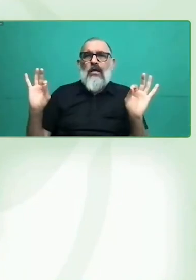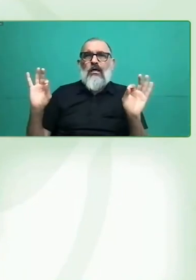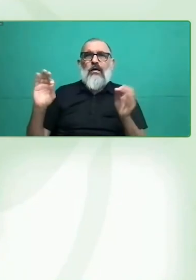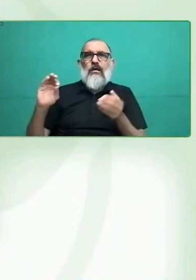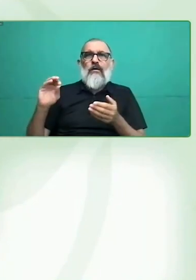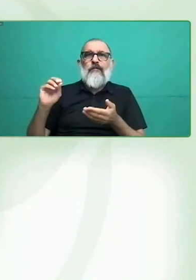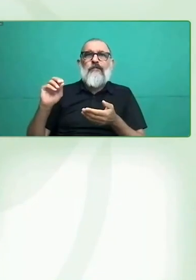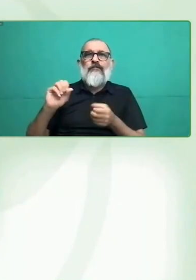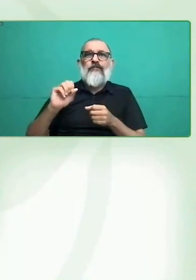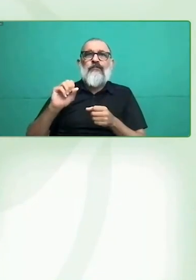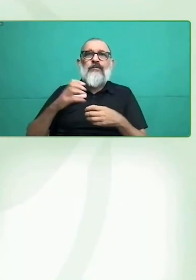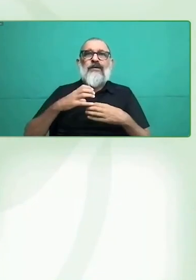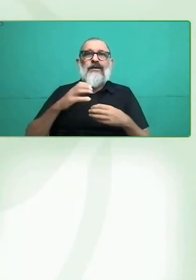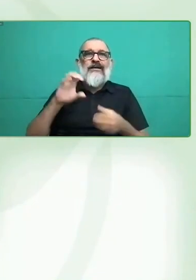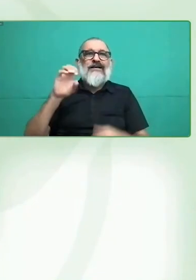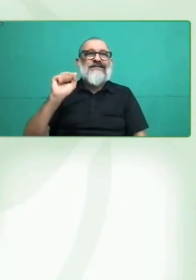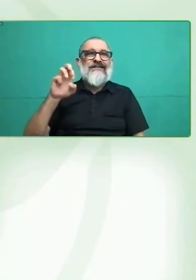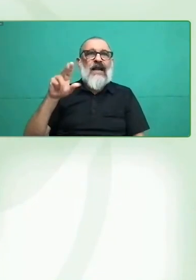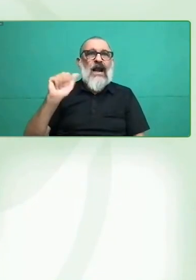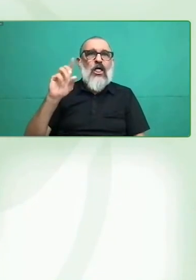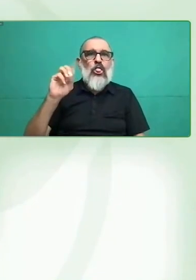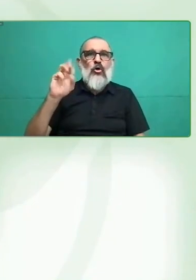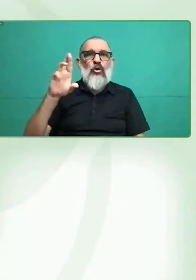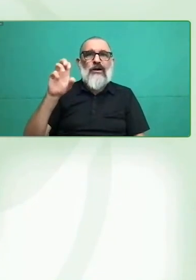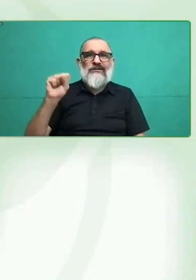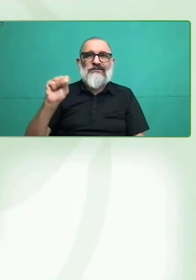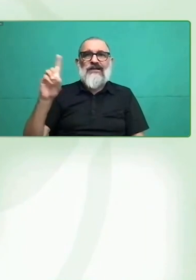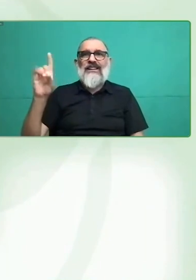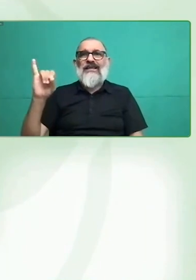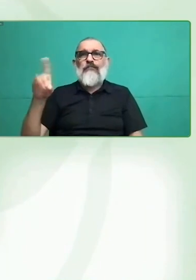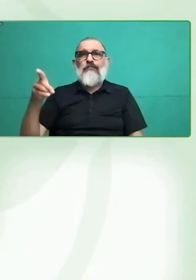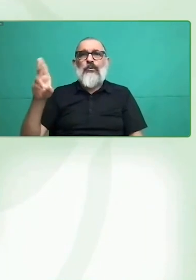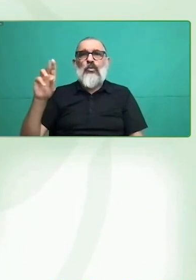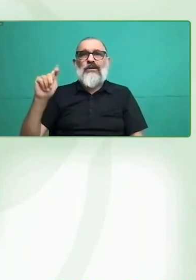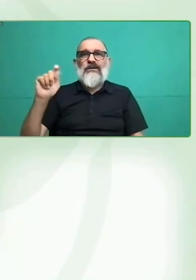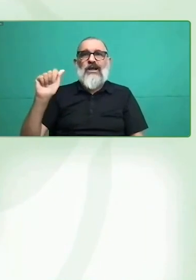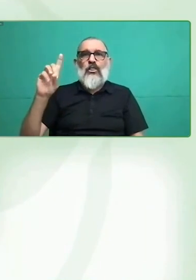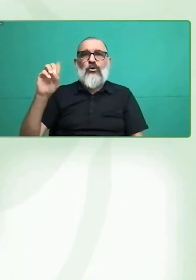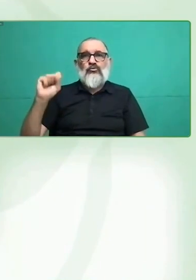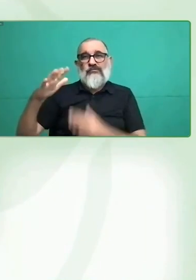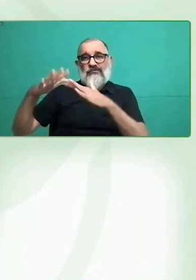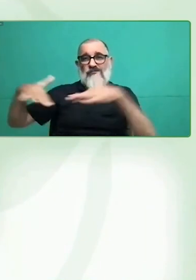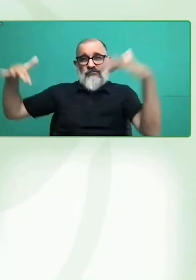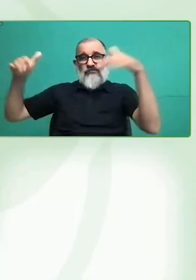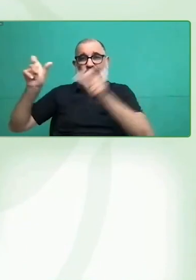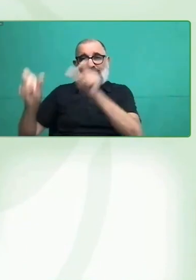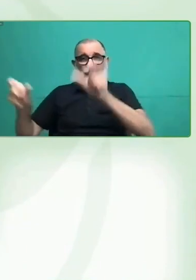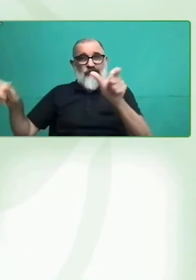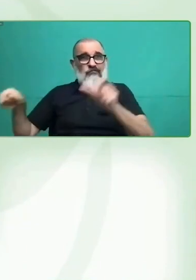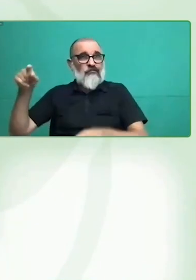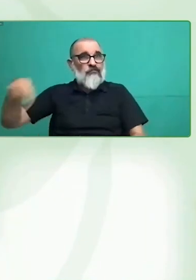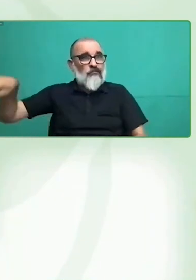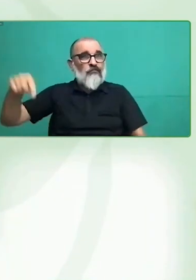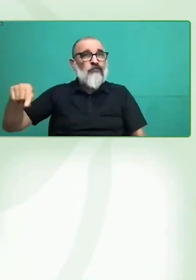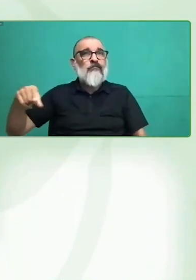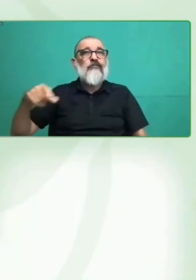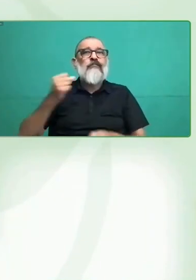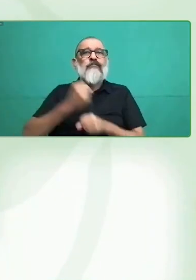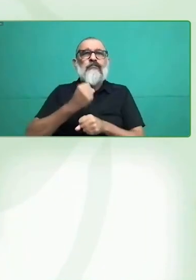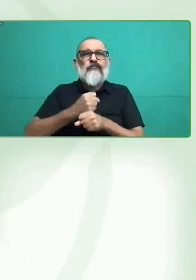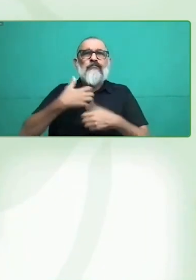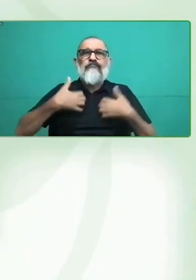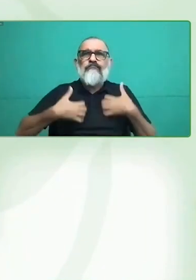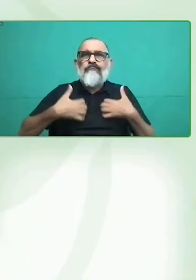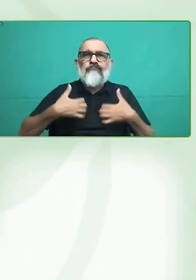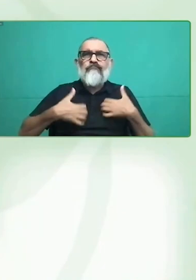con discapacidad y con pensión de invalidez en este ingreso familiar de emergencia, y lo que supimos es al día siguiente había